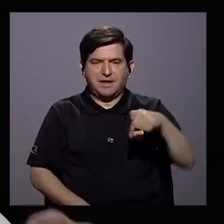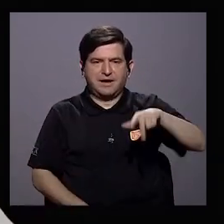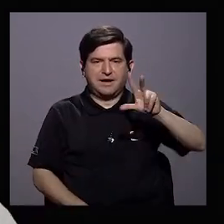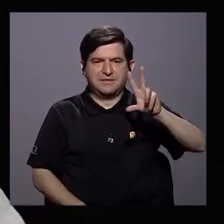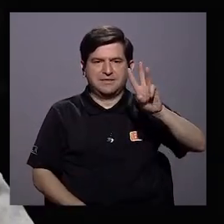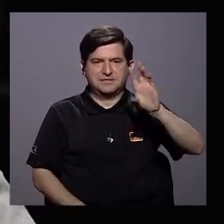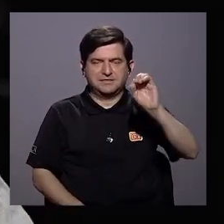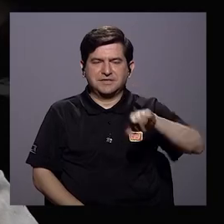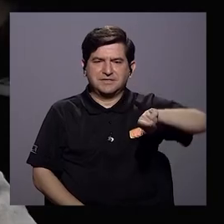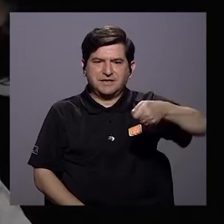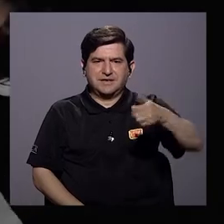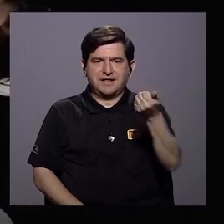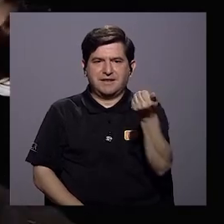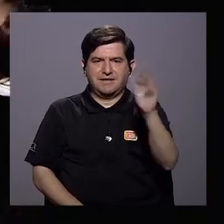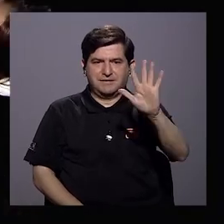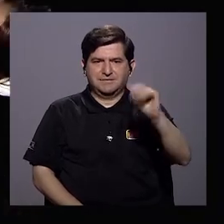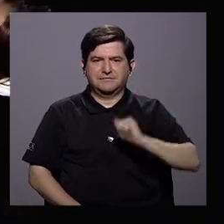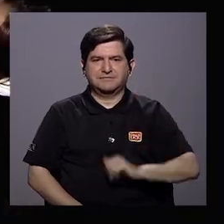acá en el Canal 15.